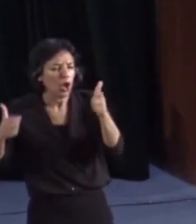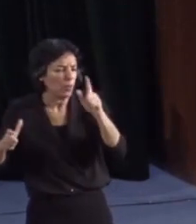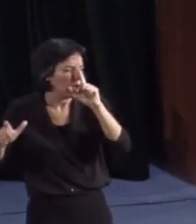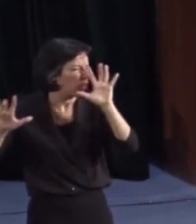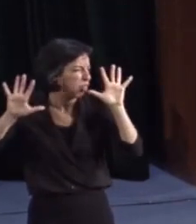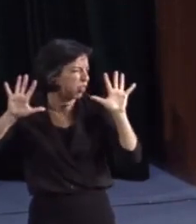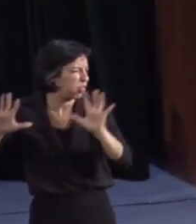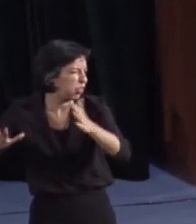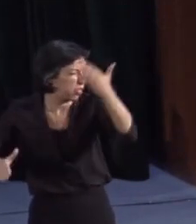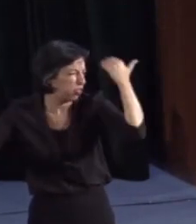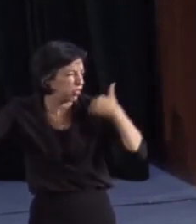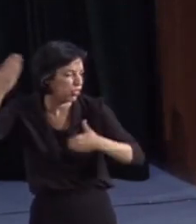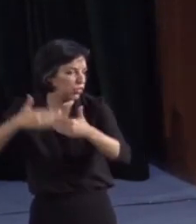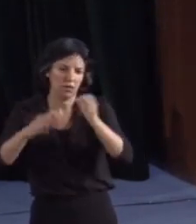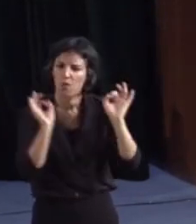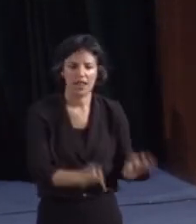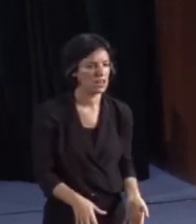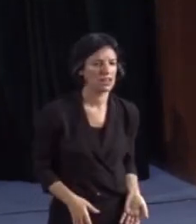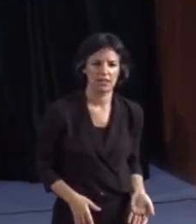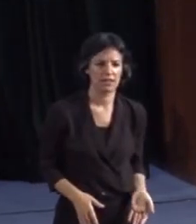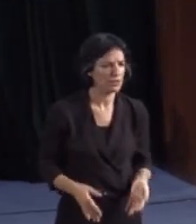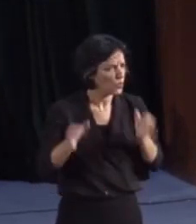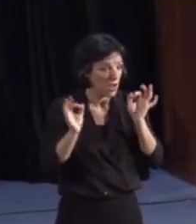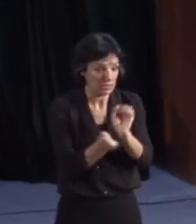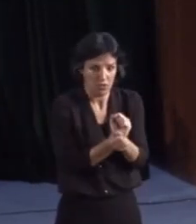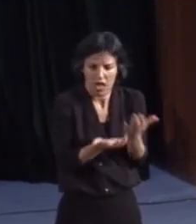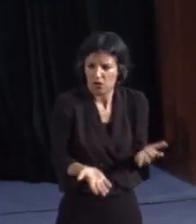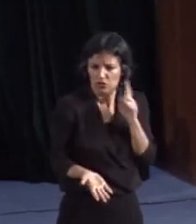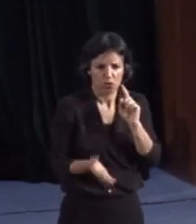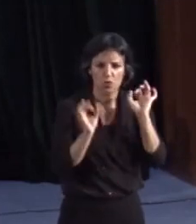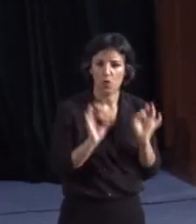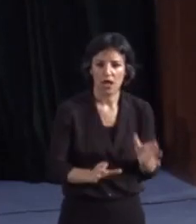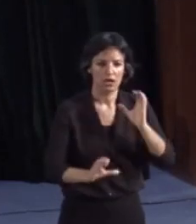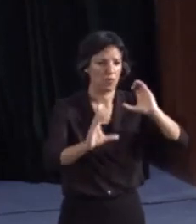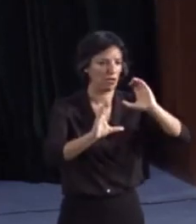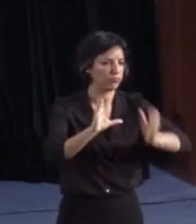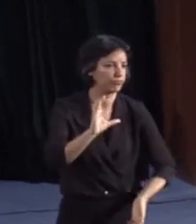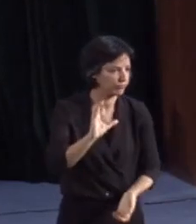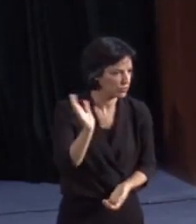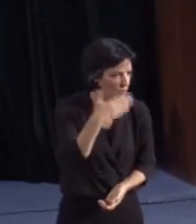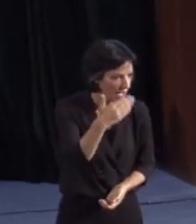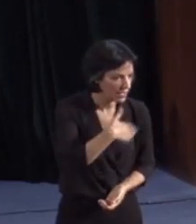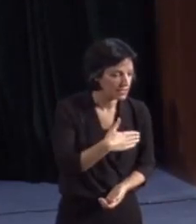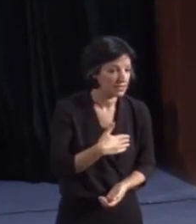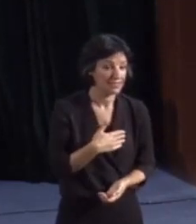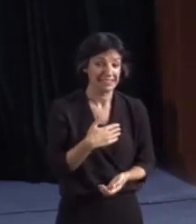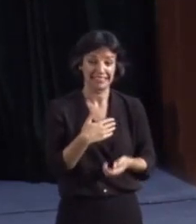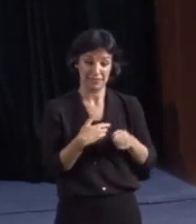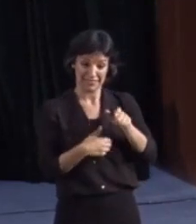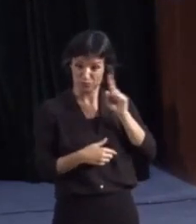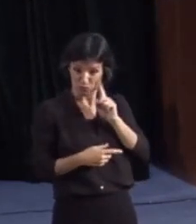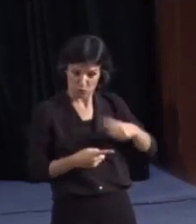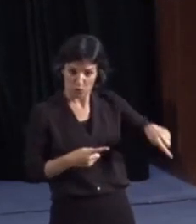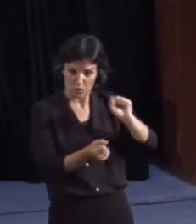contratos de esas características, por la falta de comunicación. Además, ellos tienen una